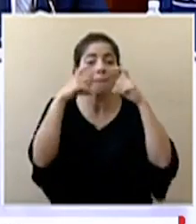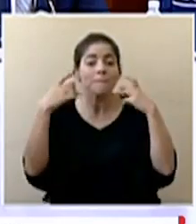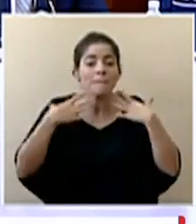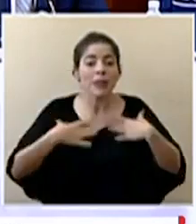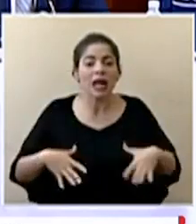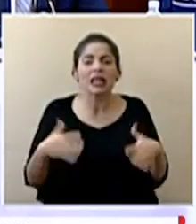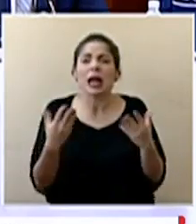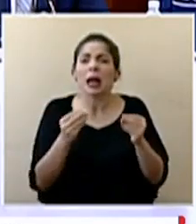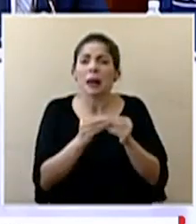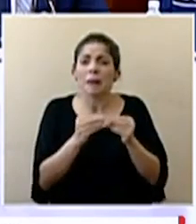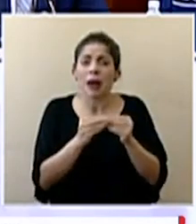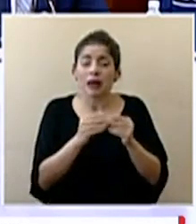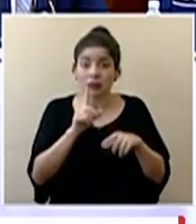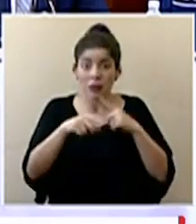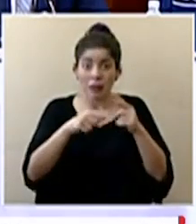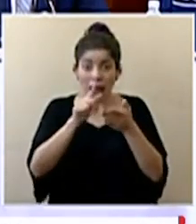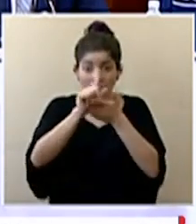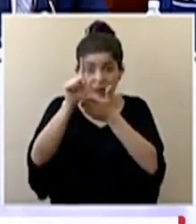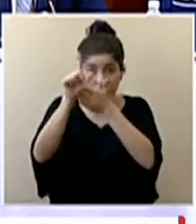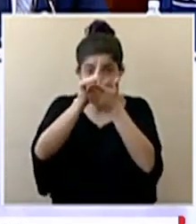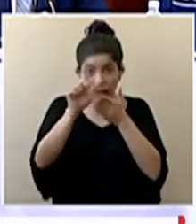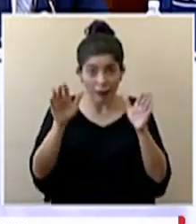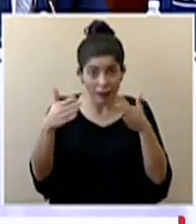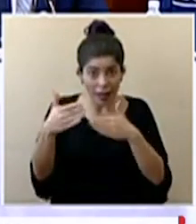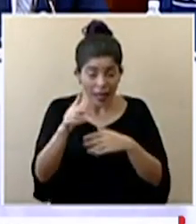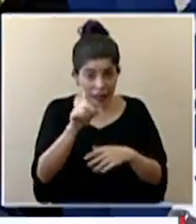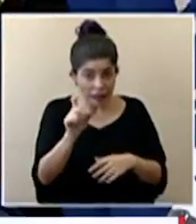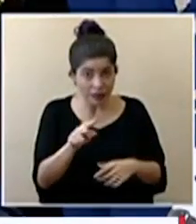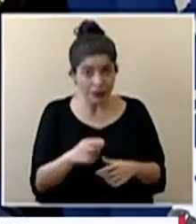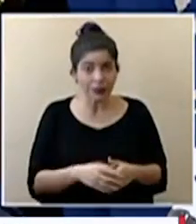batas? ¿habrá proceso de desinfección de estos paquetes?